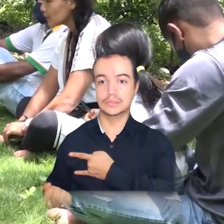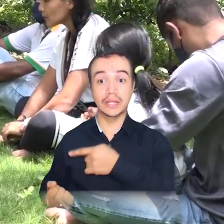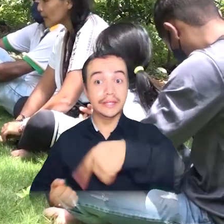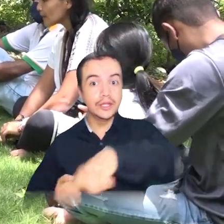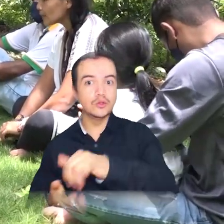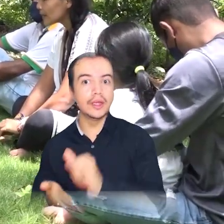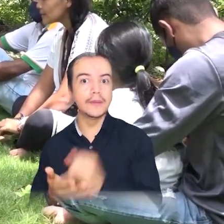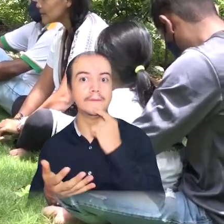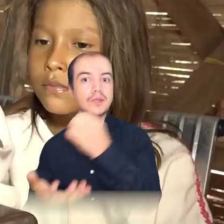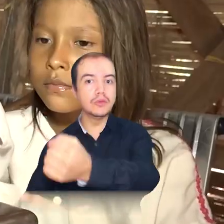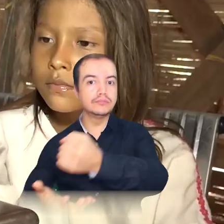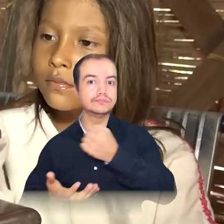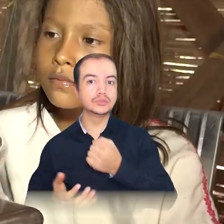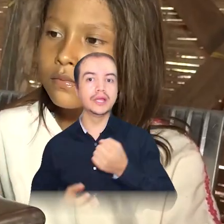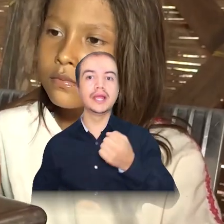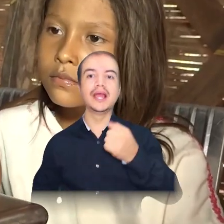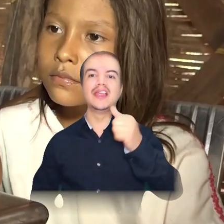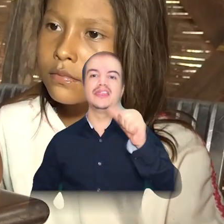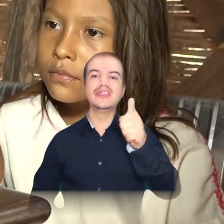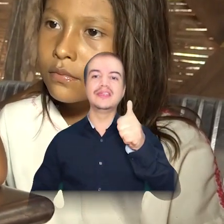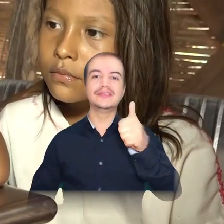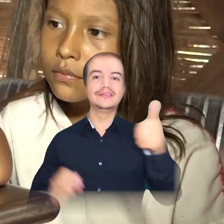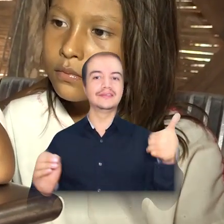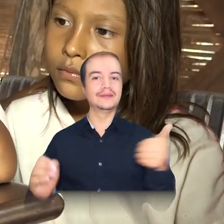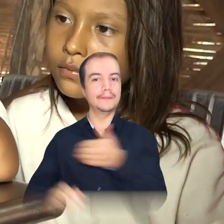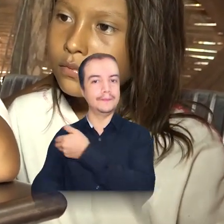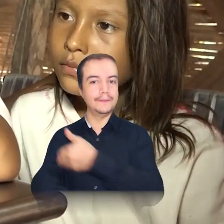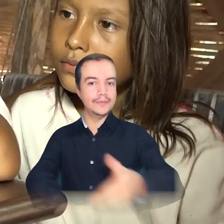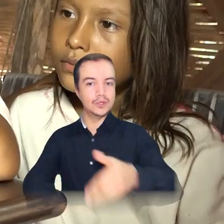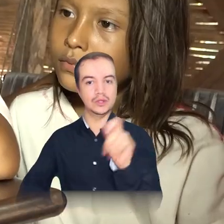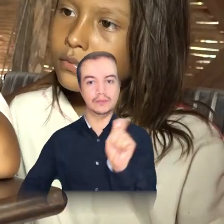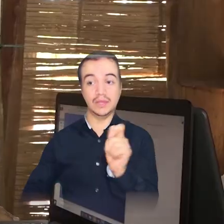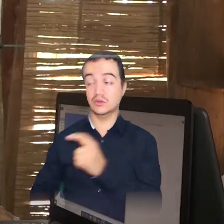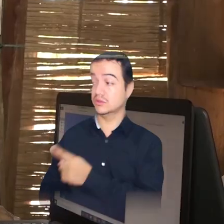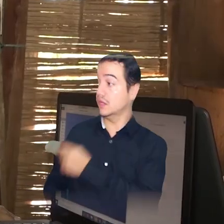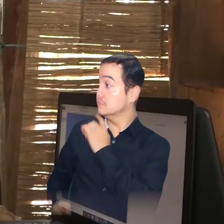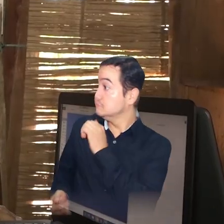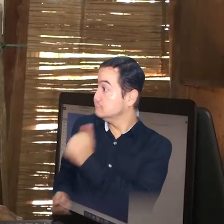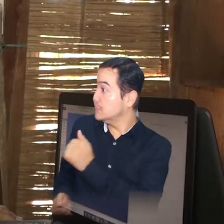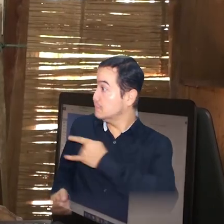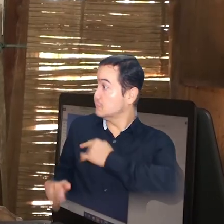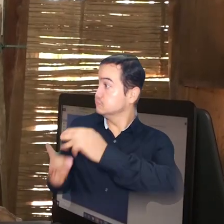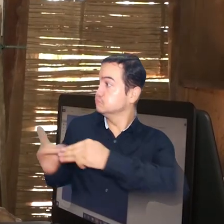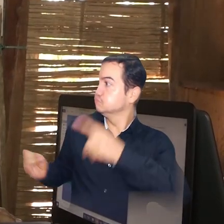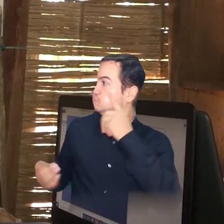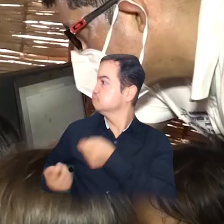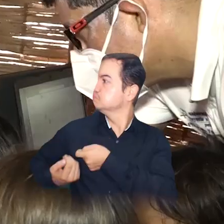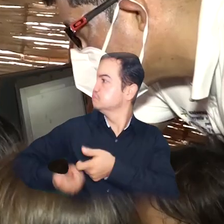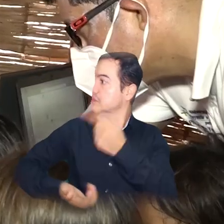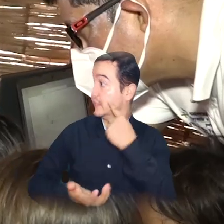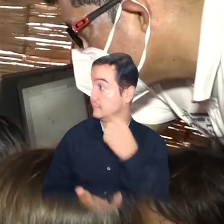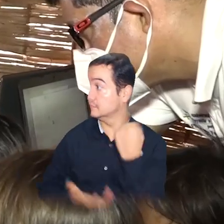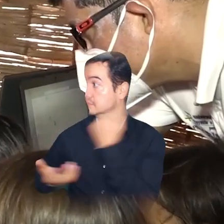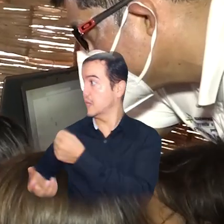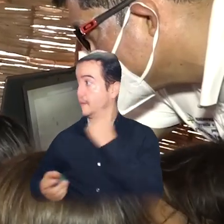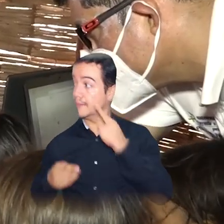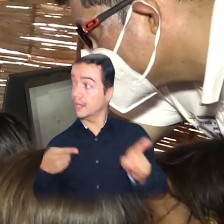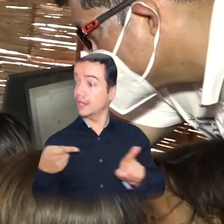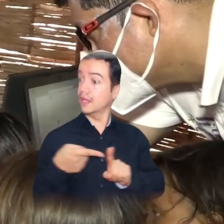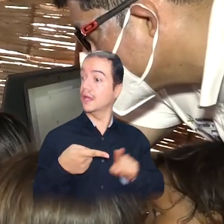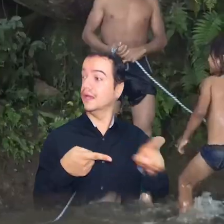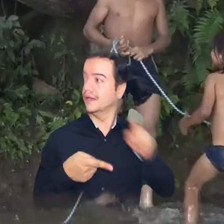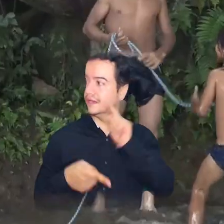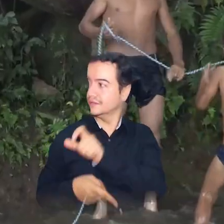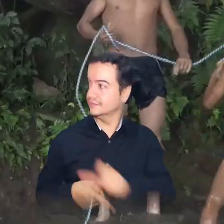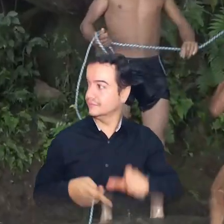presupuesto 10 millones de pesos y que la universidad decidiera en qué quería invertir a favor de los muchachos.